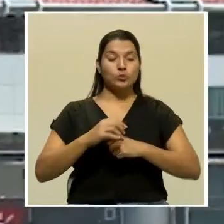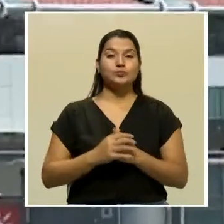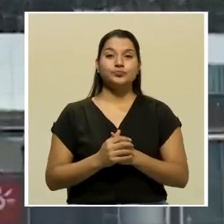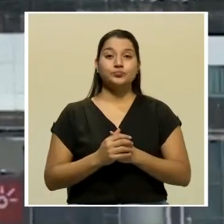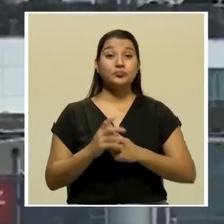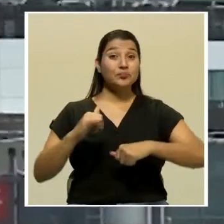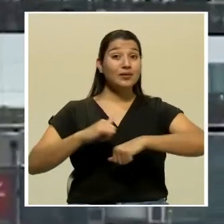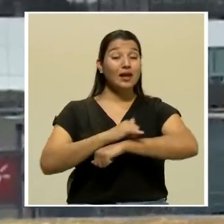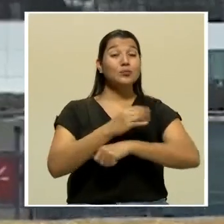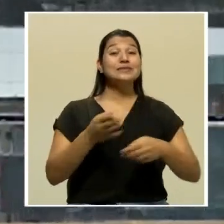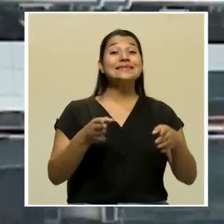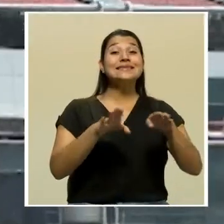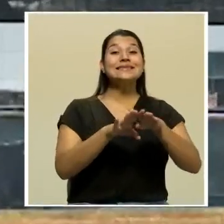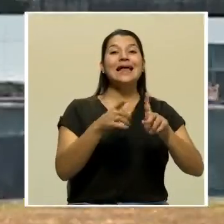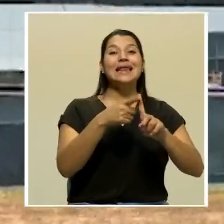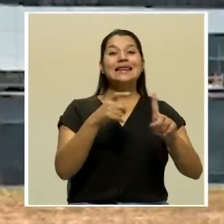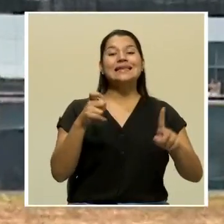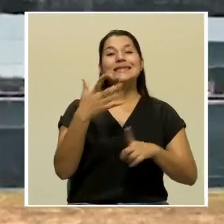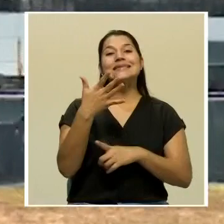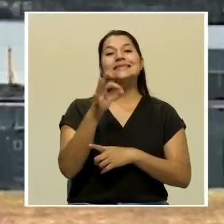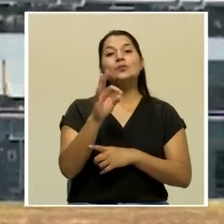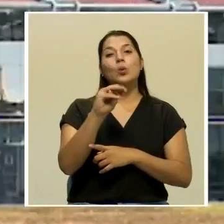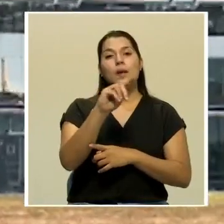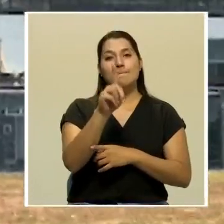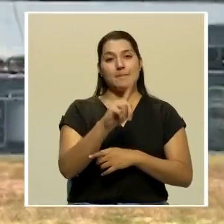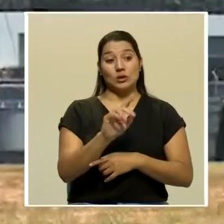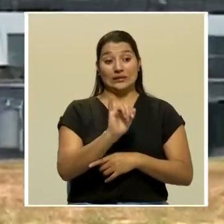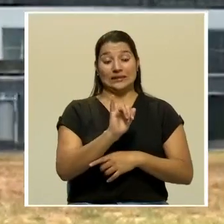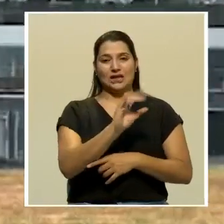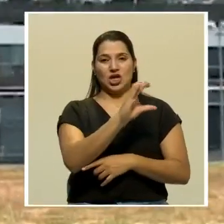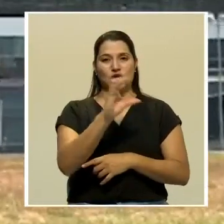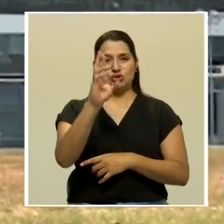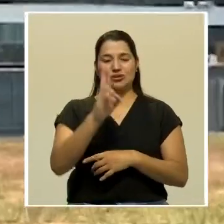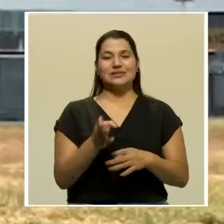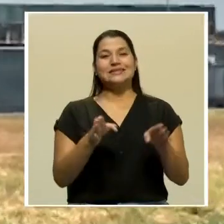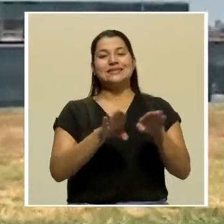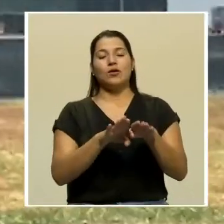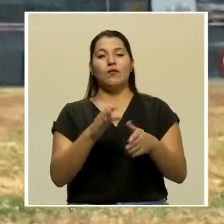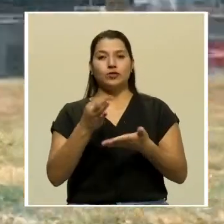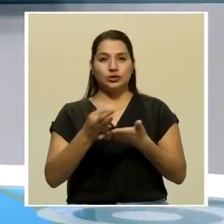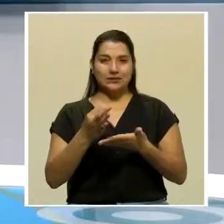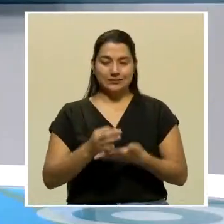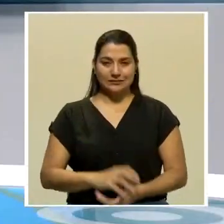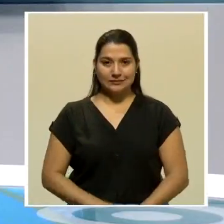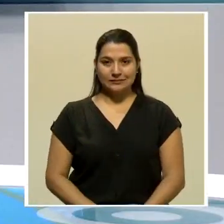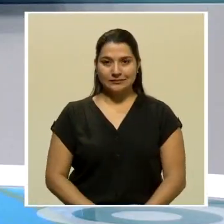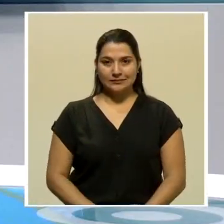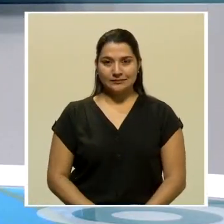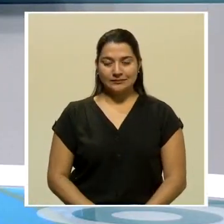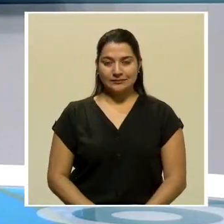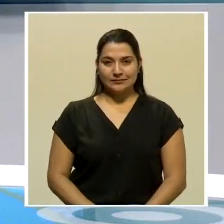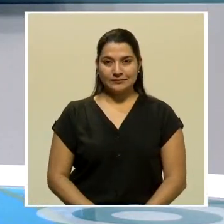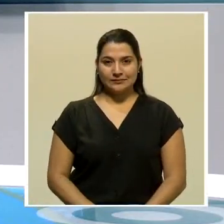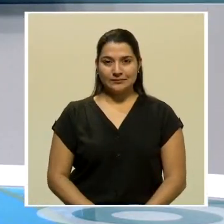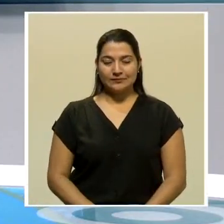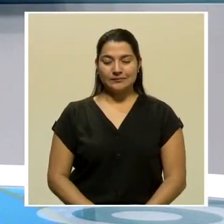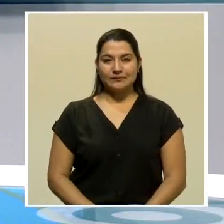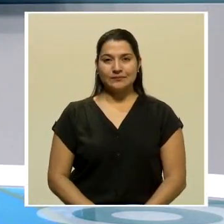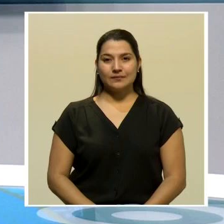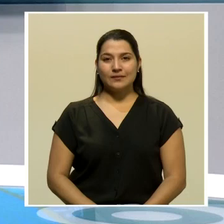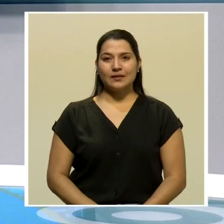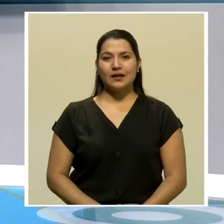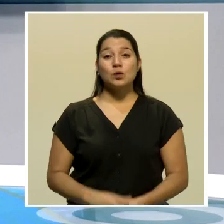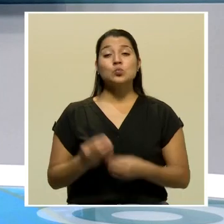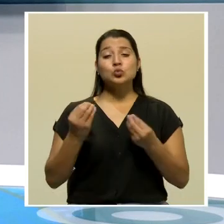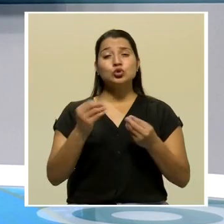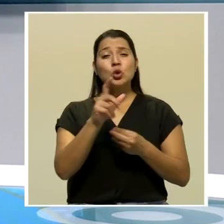aeropuertos se cerraron desde el 19 de marzo, cuando el país cerró sus fronteras. Luego de varios meses